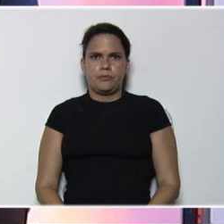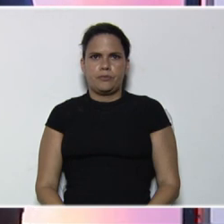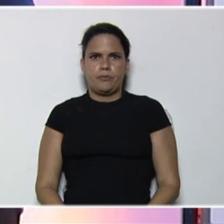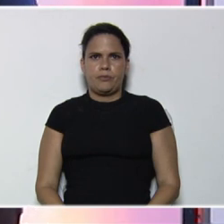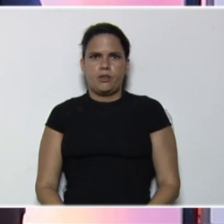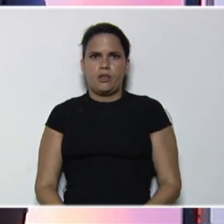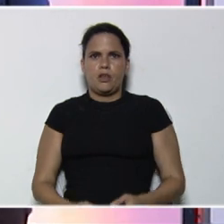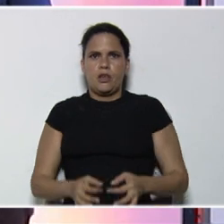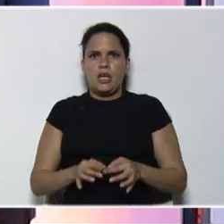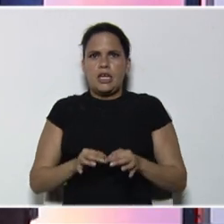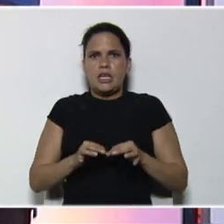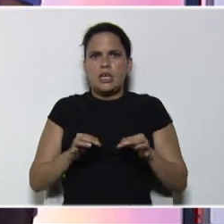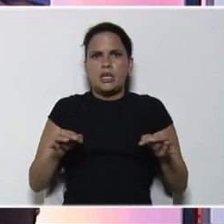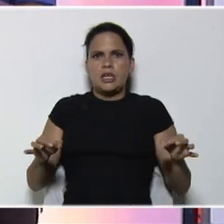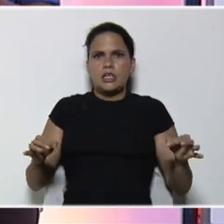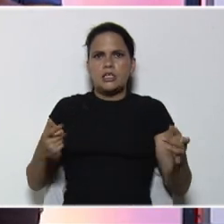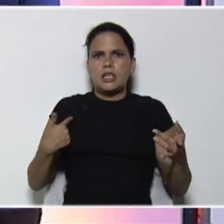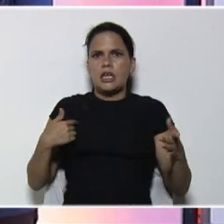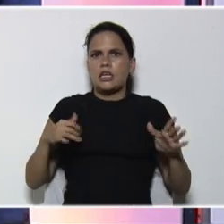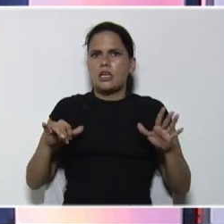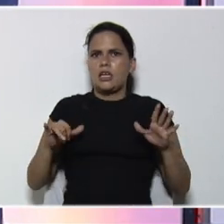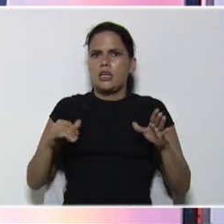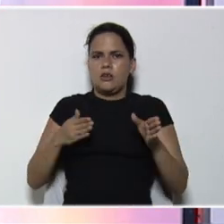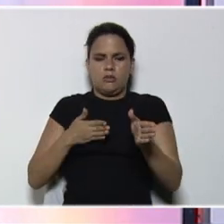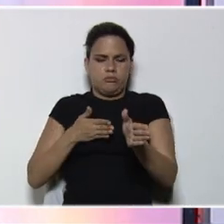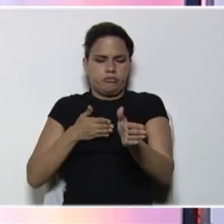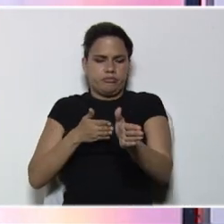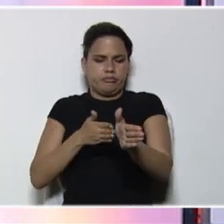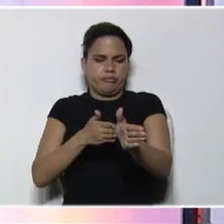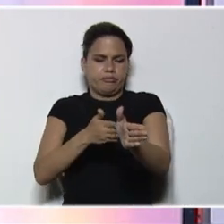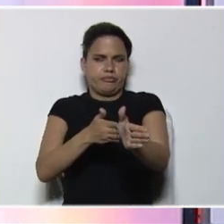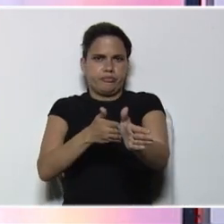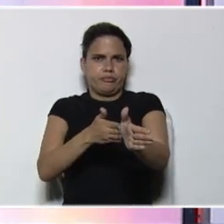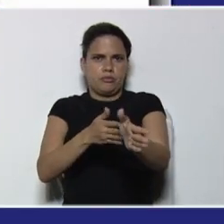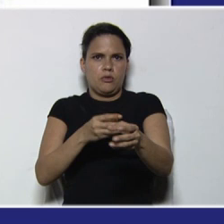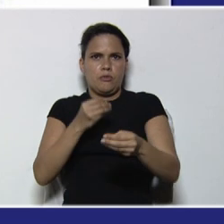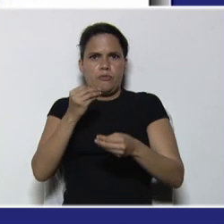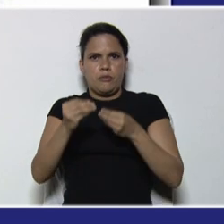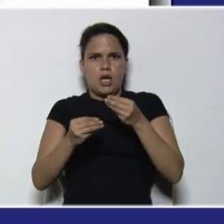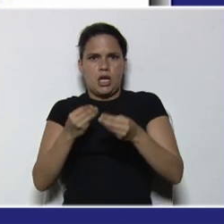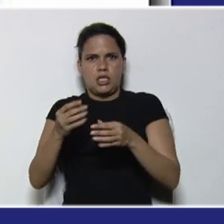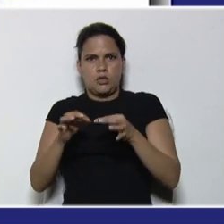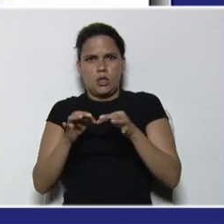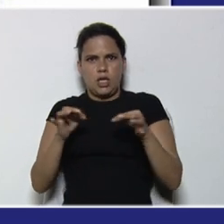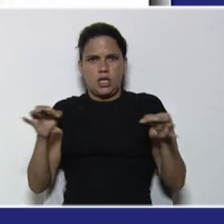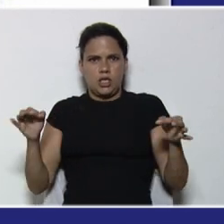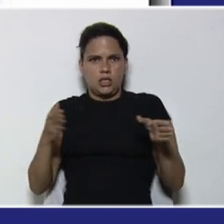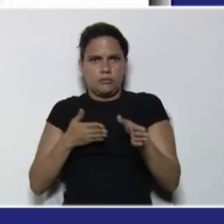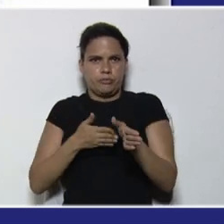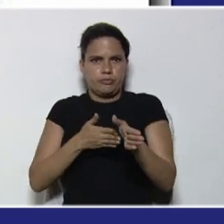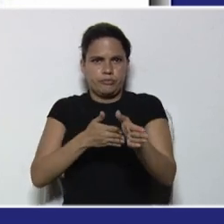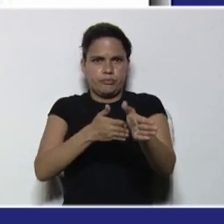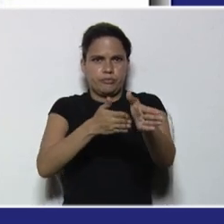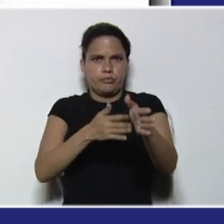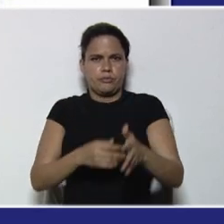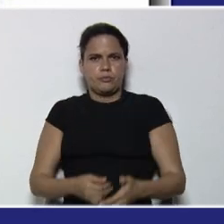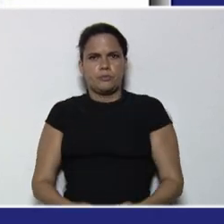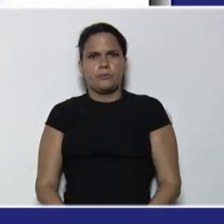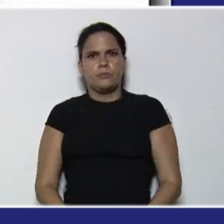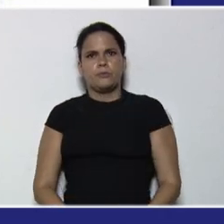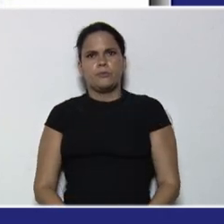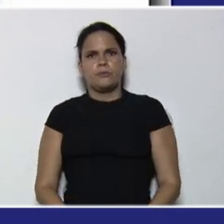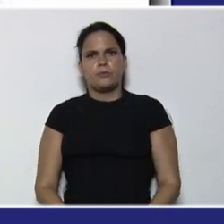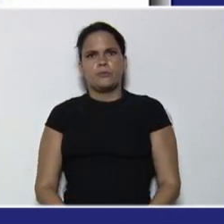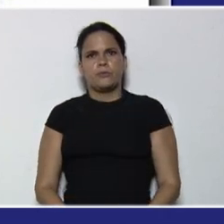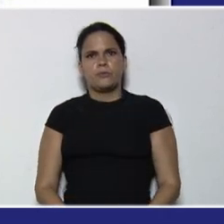rectas coincidentes, vamos uno detrás del otro, vamos haciendo una recta, coincidentes, uno detrás